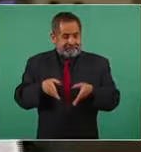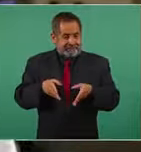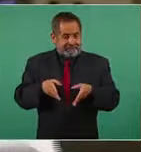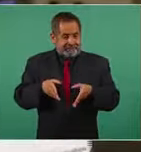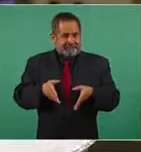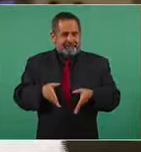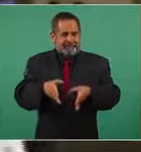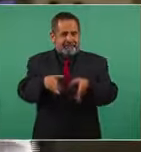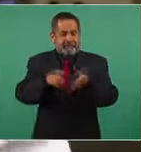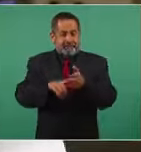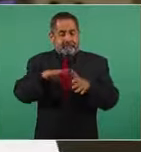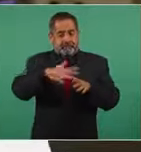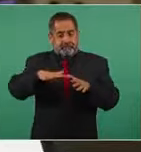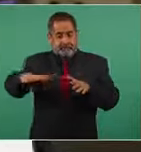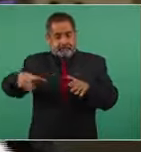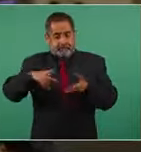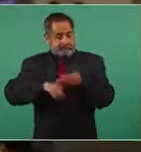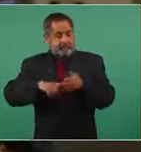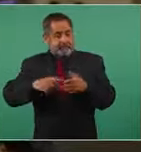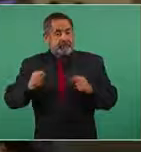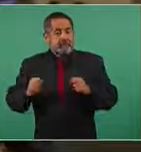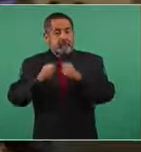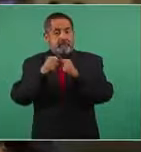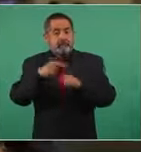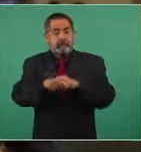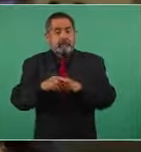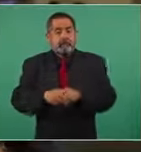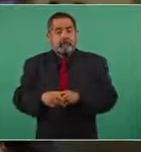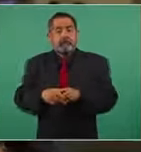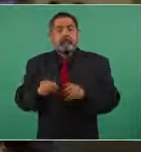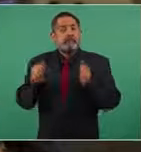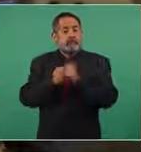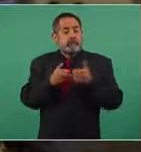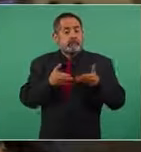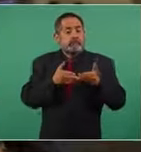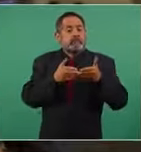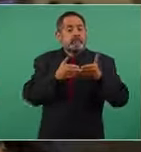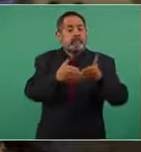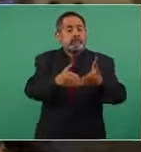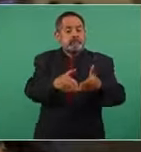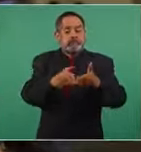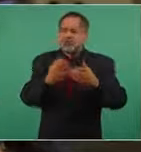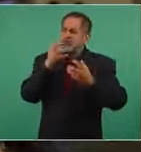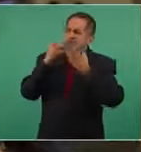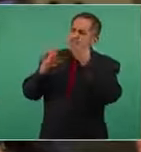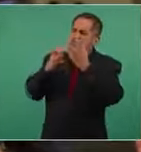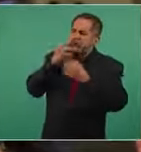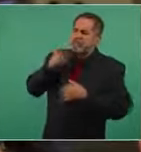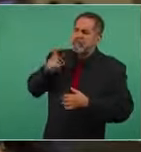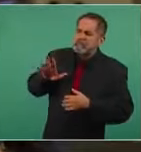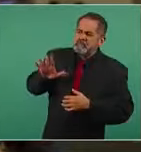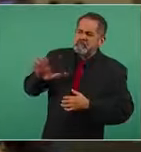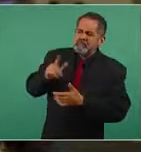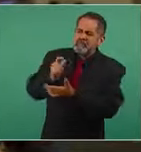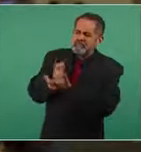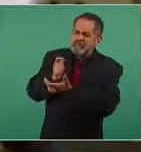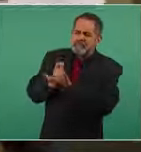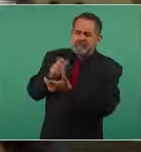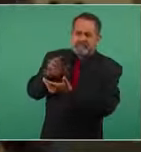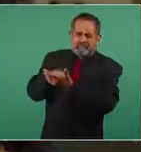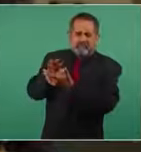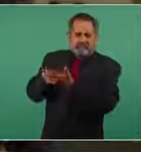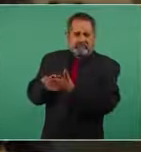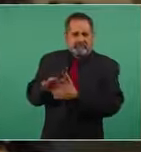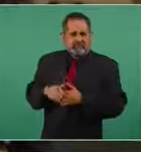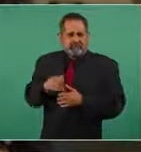mar ahí en Tuxpan y pasó una lancha y empezó a gritar la gente la ola, la ola por el efecto que casa